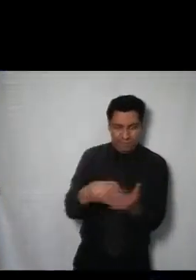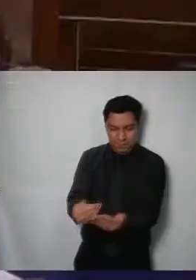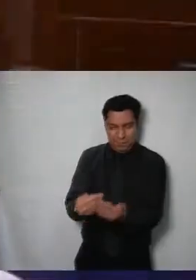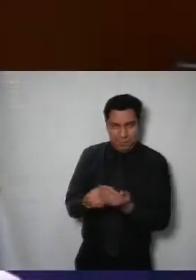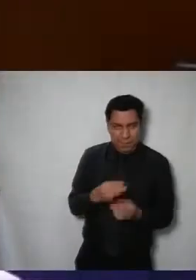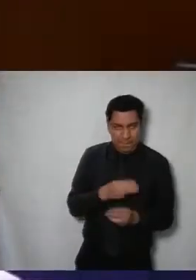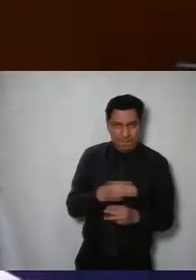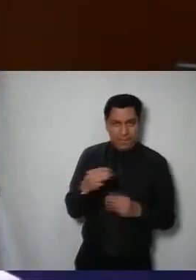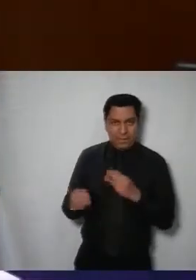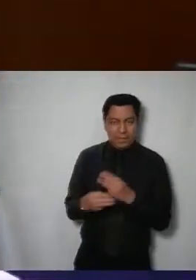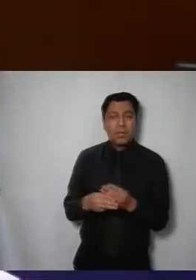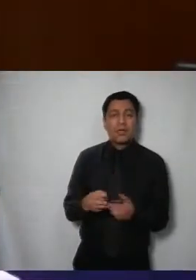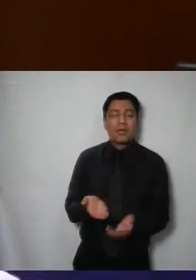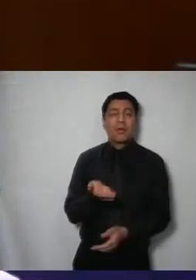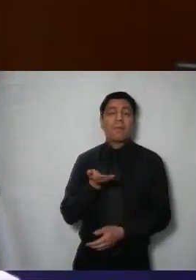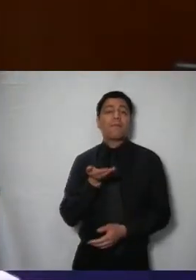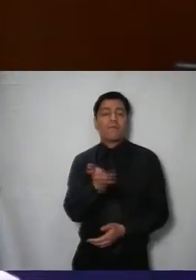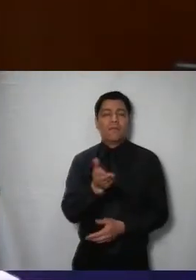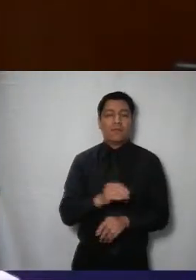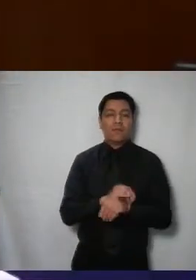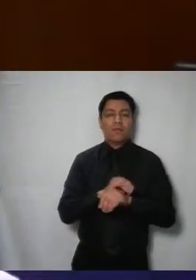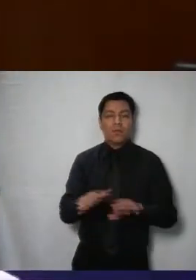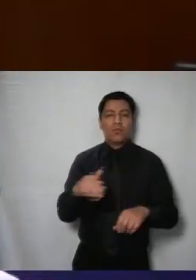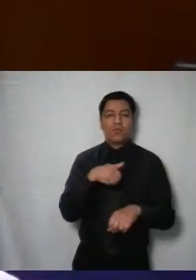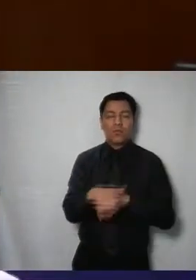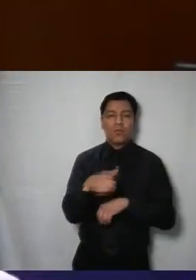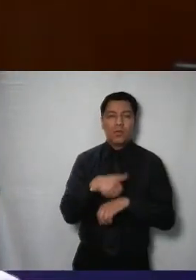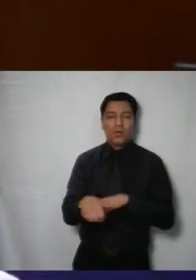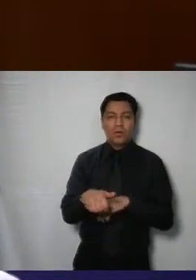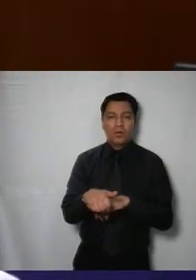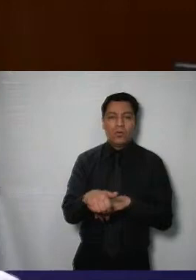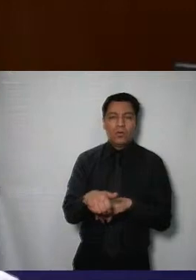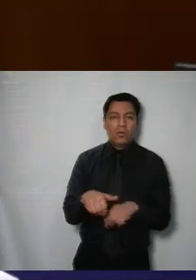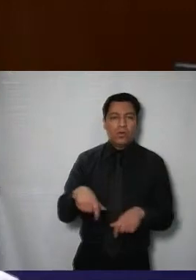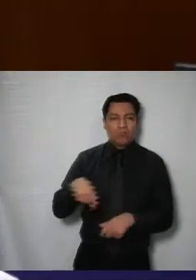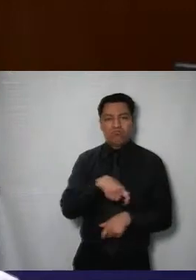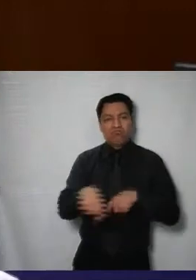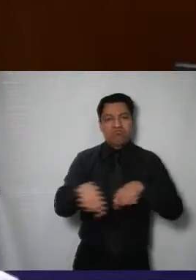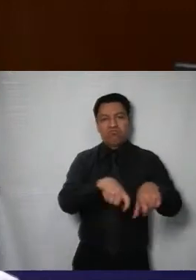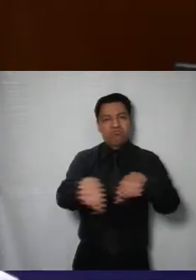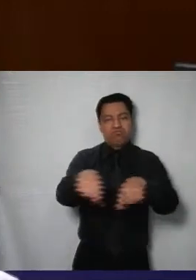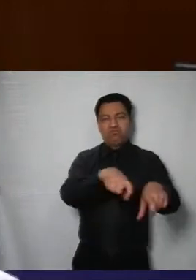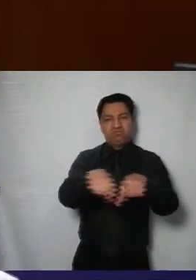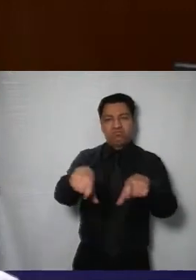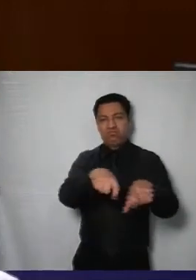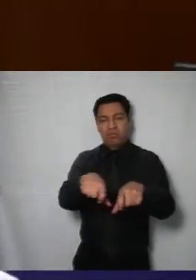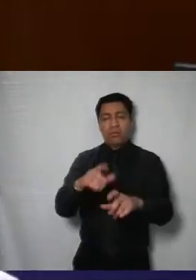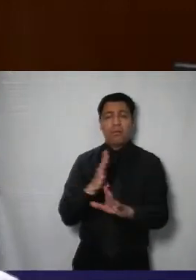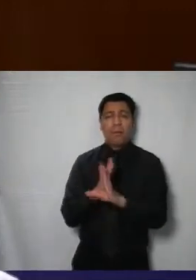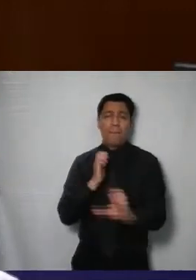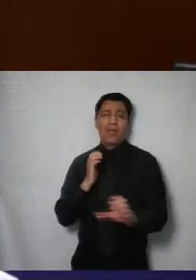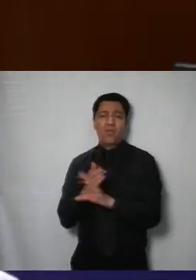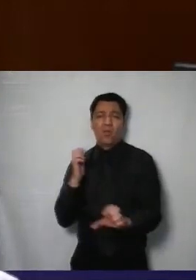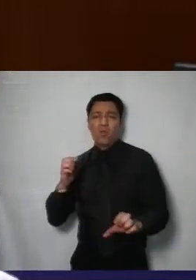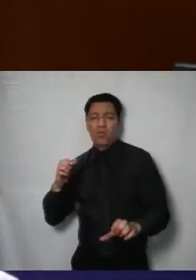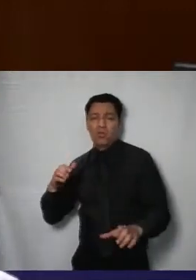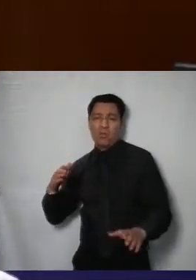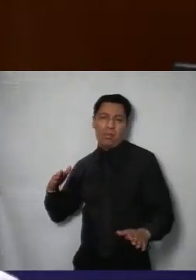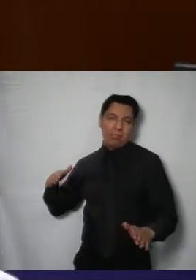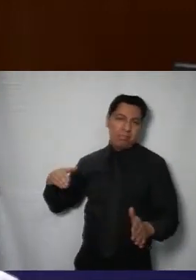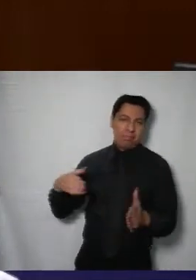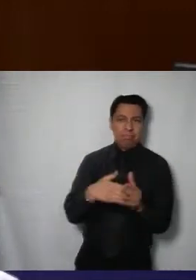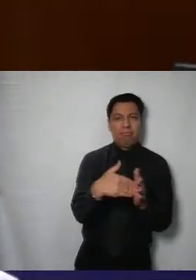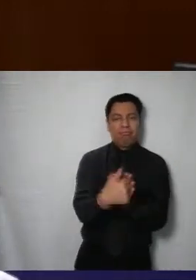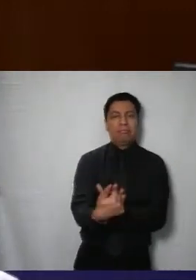la información que solicitaron fue sobre el número de personas ciclistas que fueron arrolladas por unidades del Metrobús